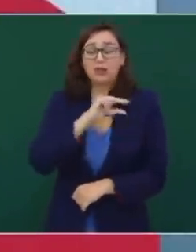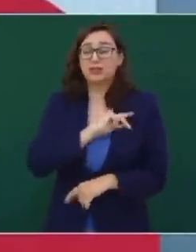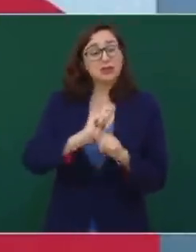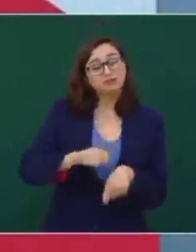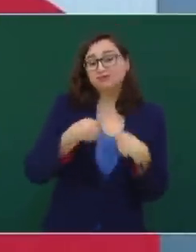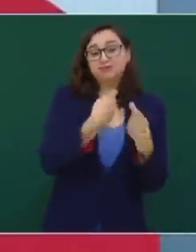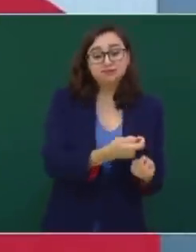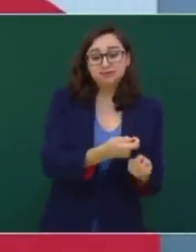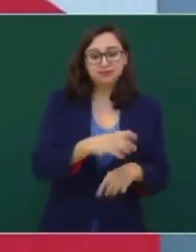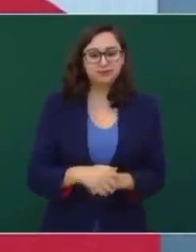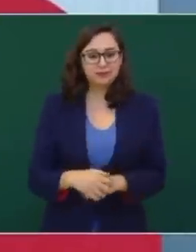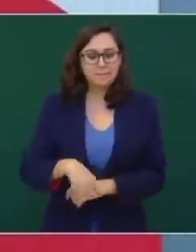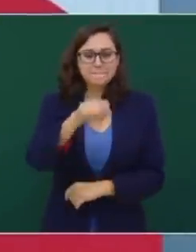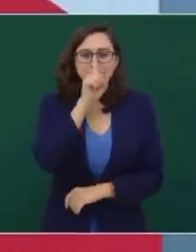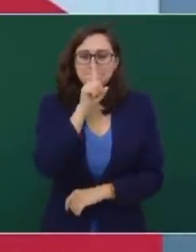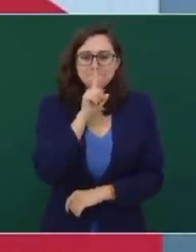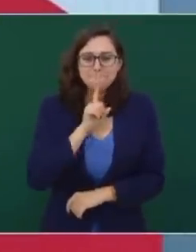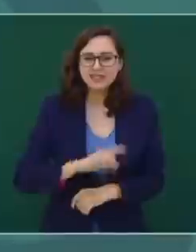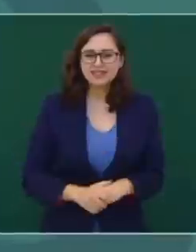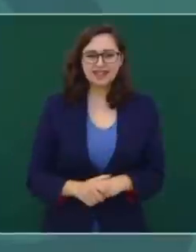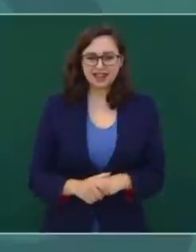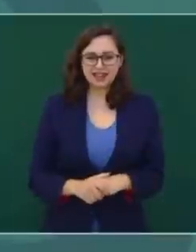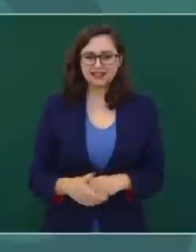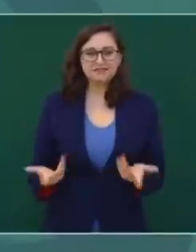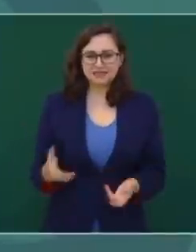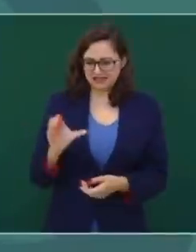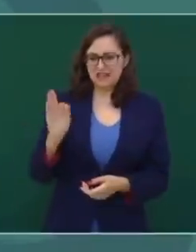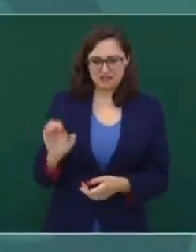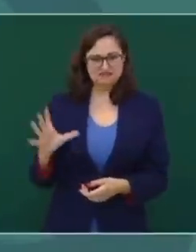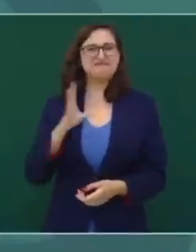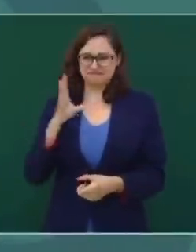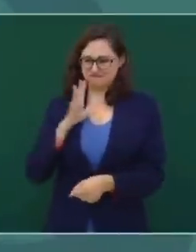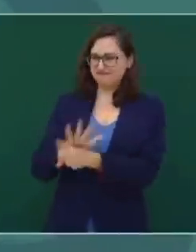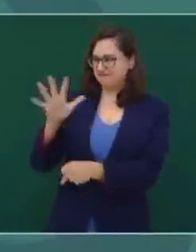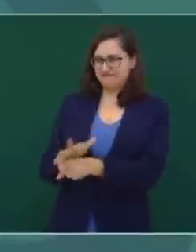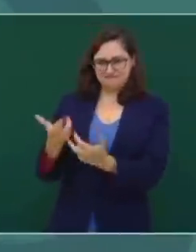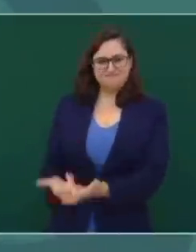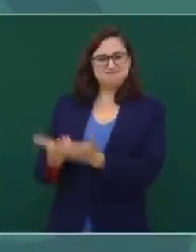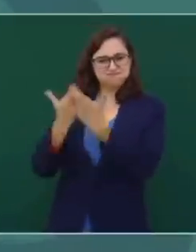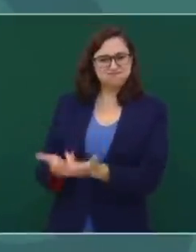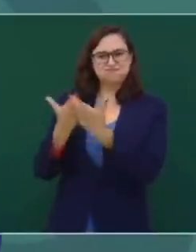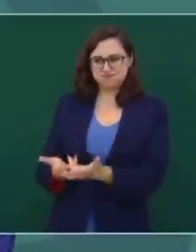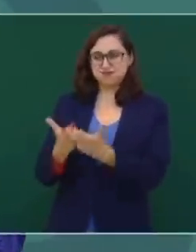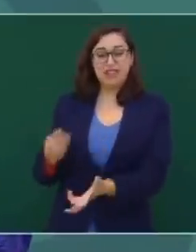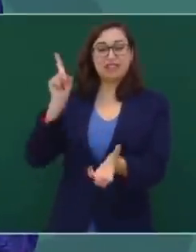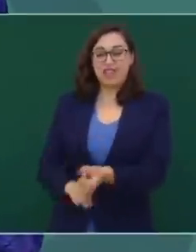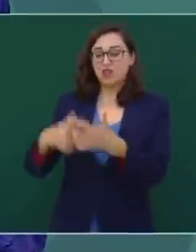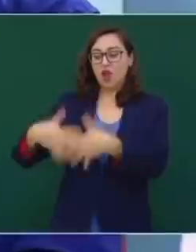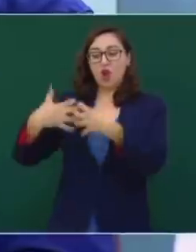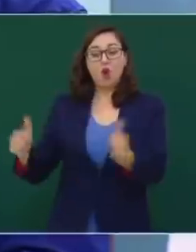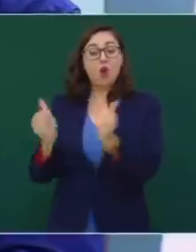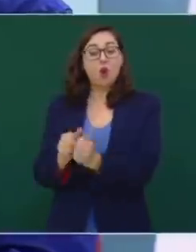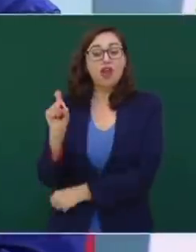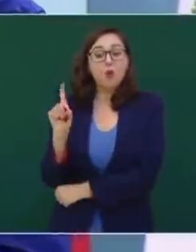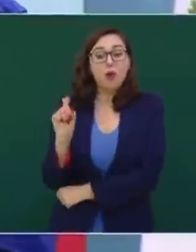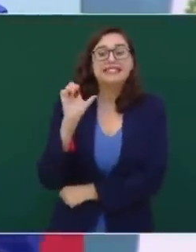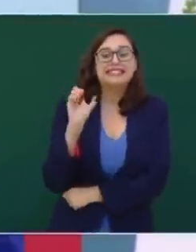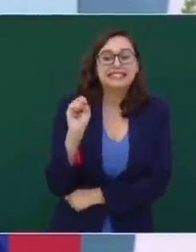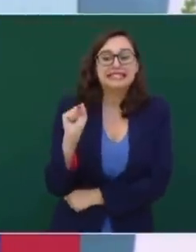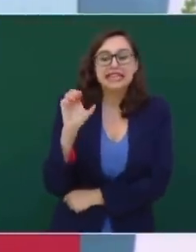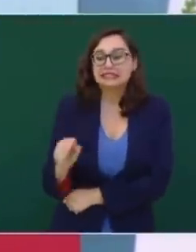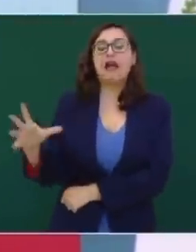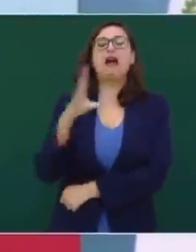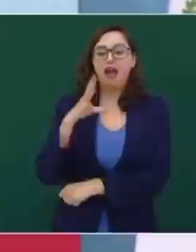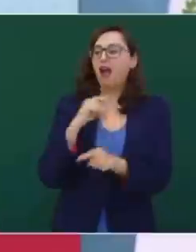tenía las plantas suficientes para abastecer de luz hidroeléctricas, 60 hidroeléctricas hidroeléctricas.